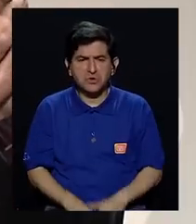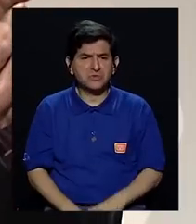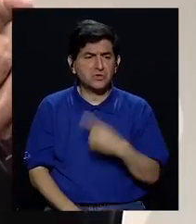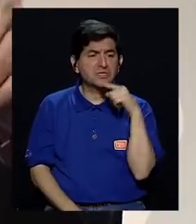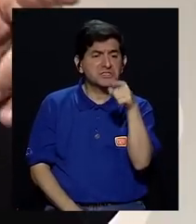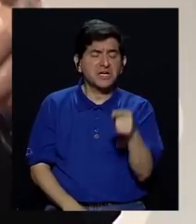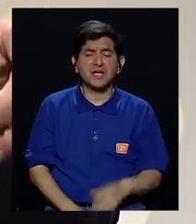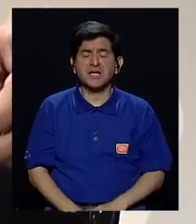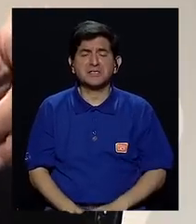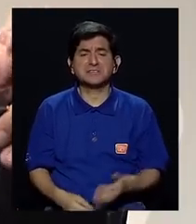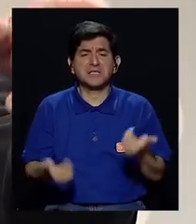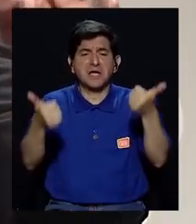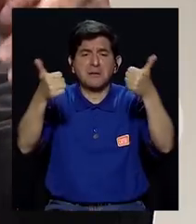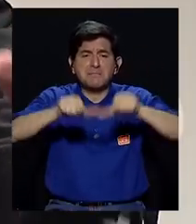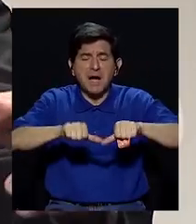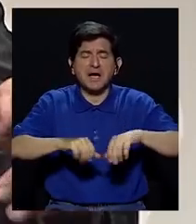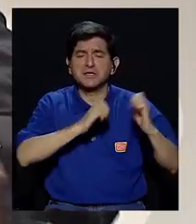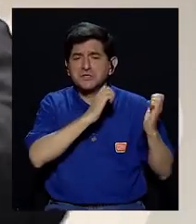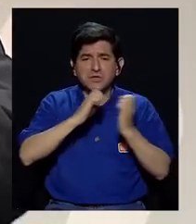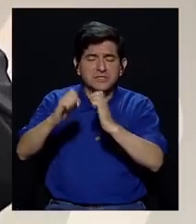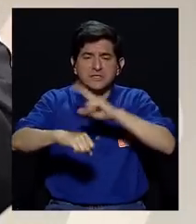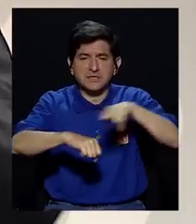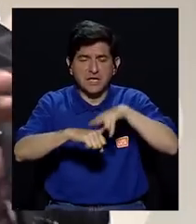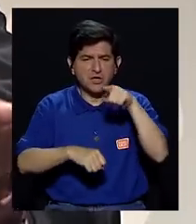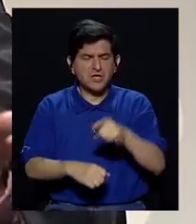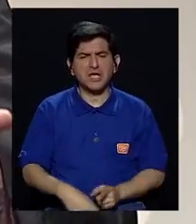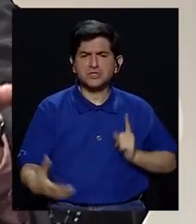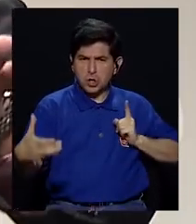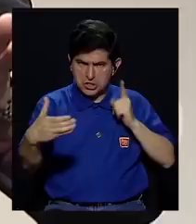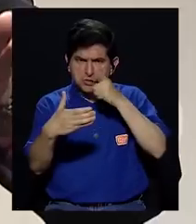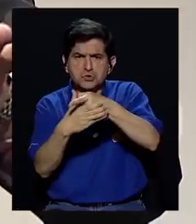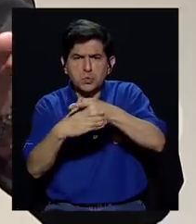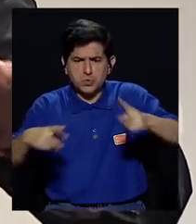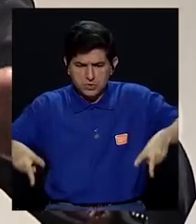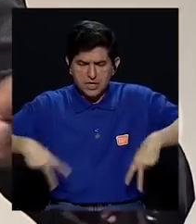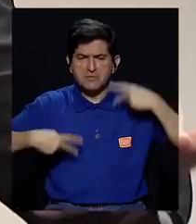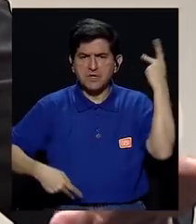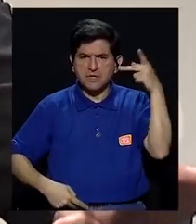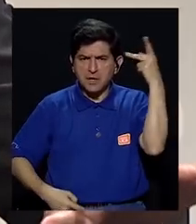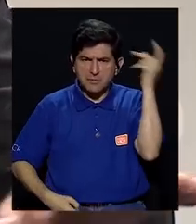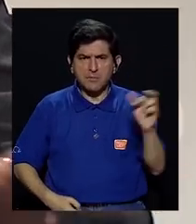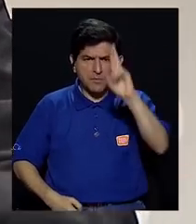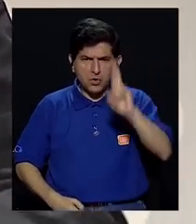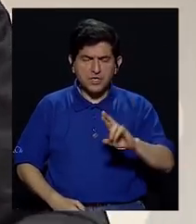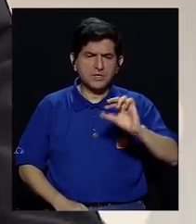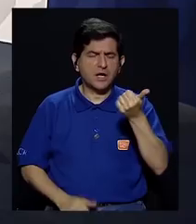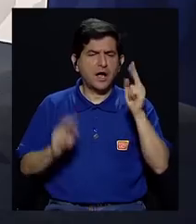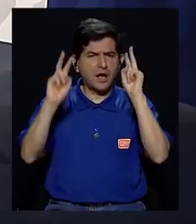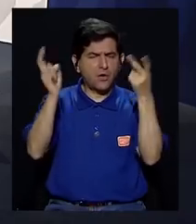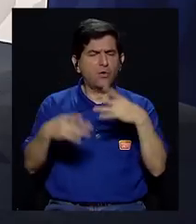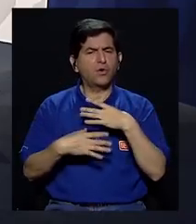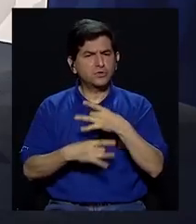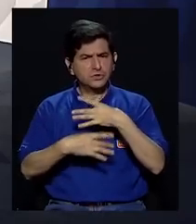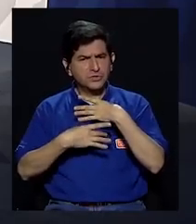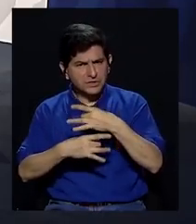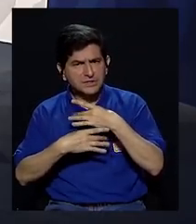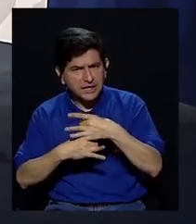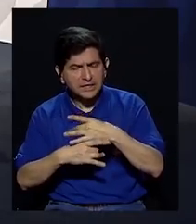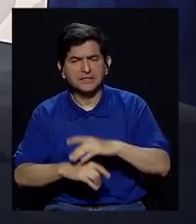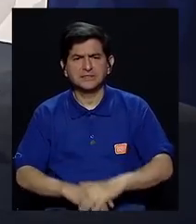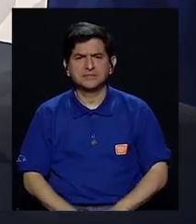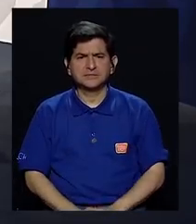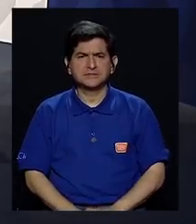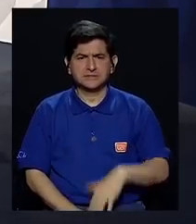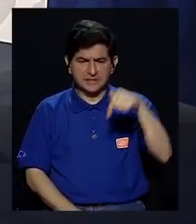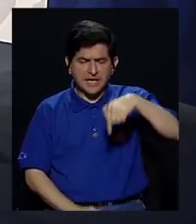como si ese fuera un pacto estratégico nacional. Y eso es un insulto a la vida política costarricense. Hay otro tema que me llama mucho la atención, sobre todo